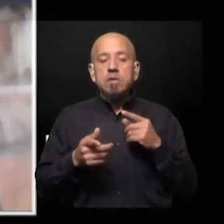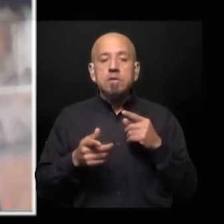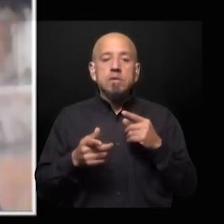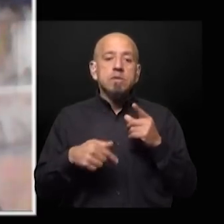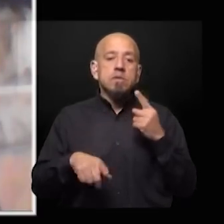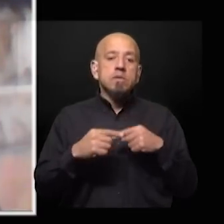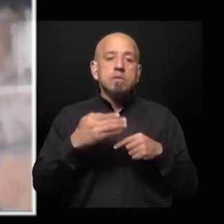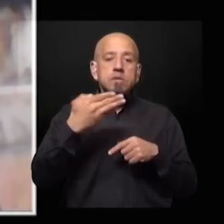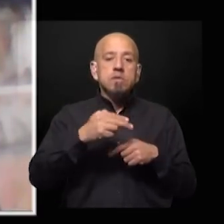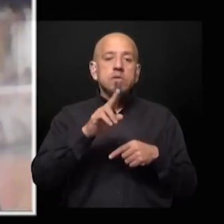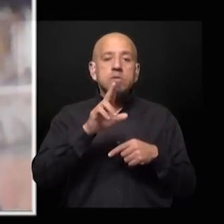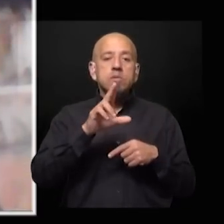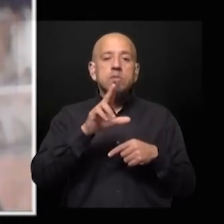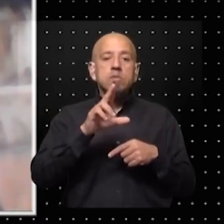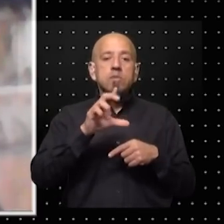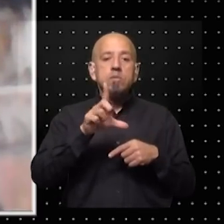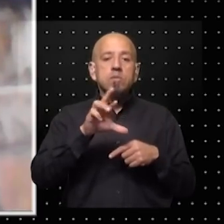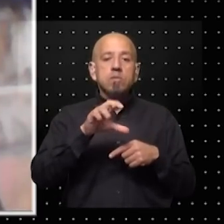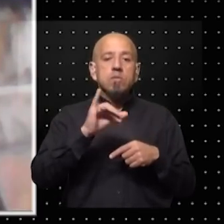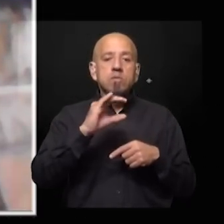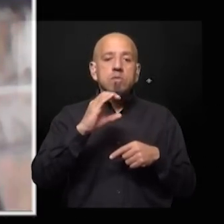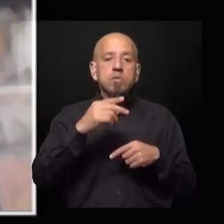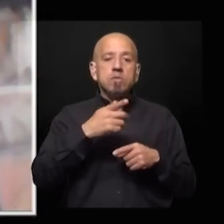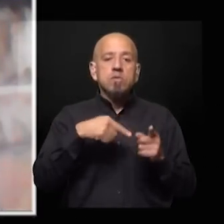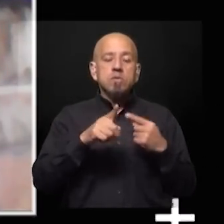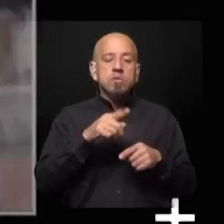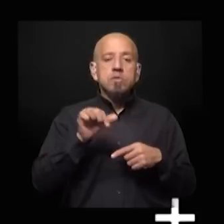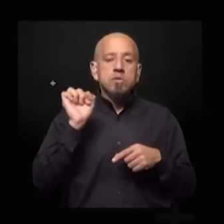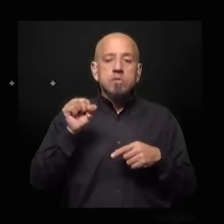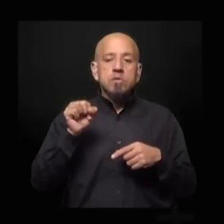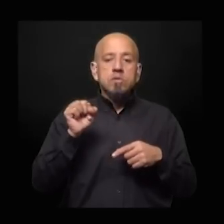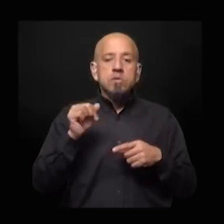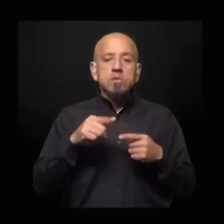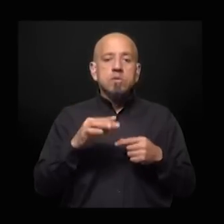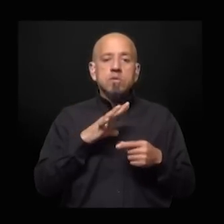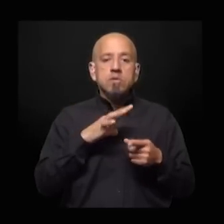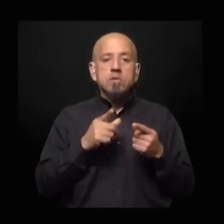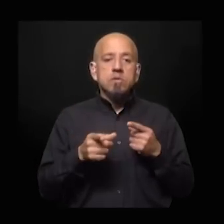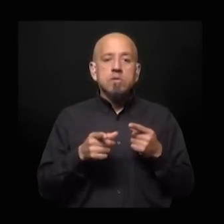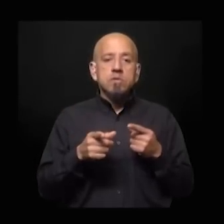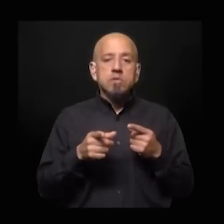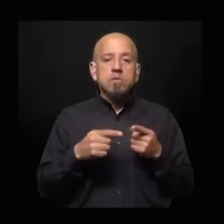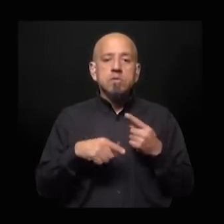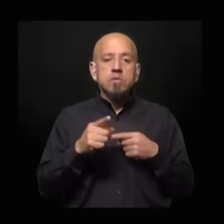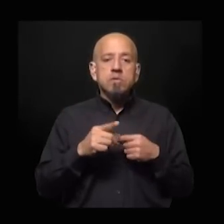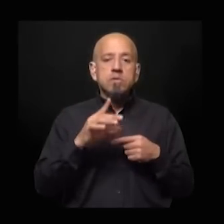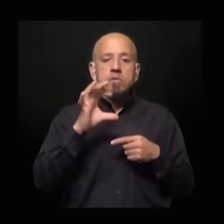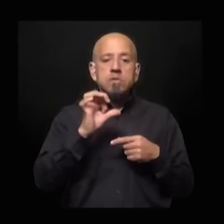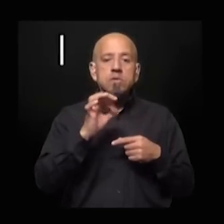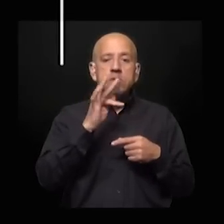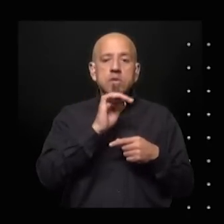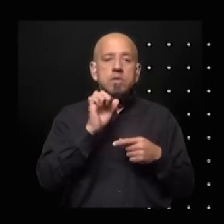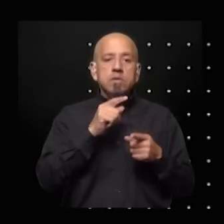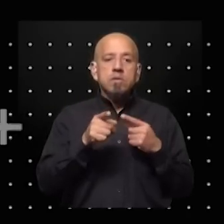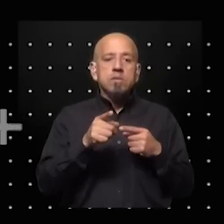es la de Patricia Bullrich y efectivamente en muchas de las encuestas aparece por encima ahora en la provincia de Santa Fe aparecía Patricia